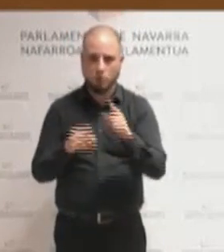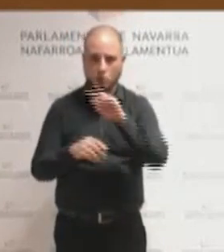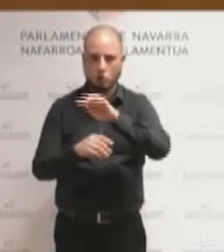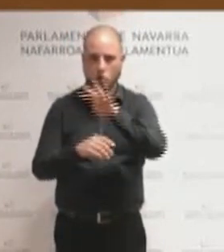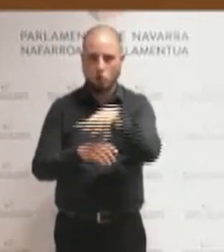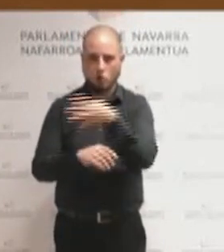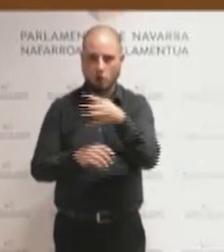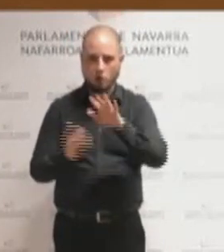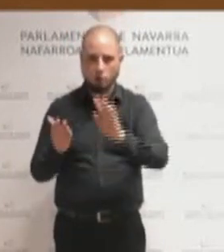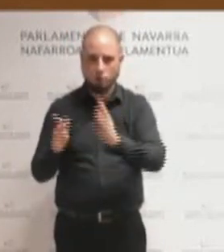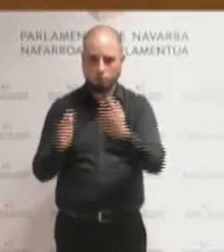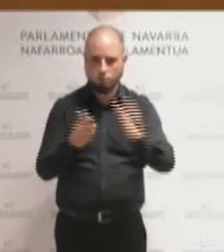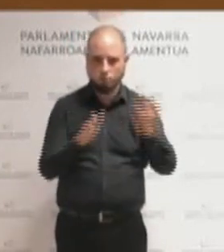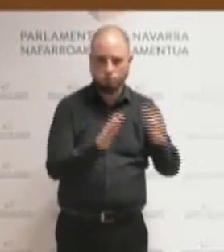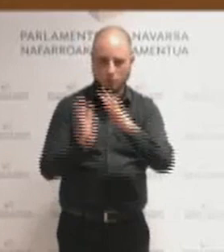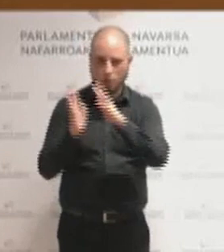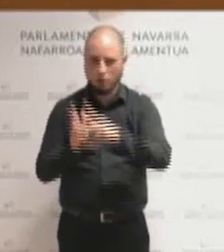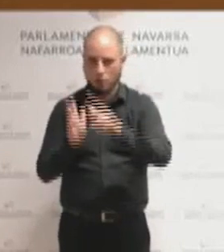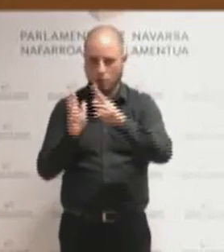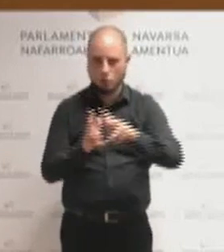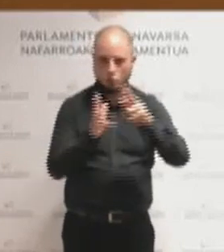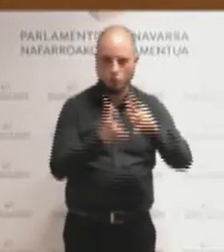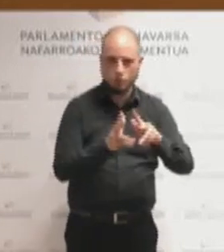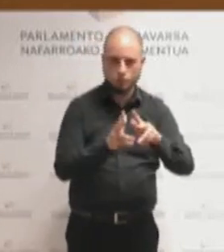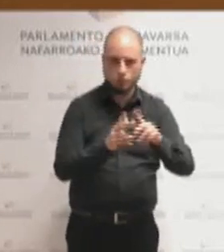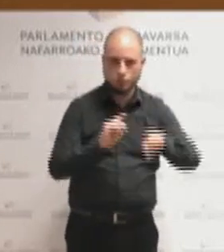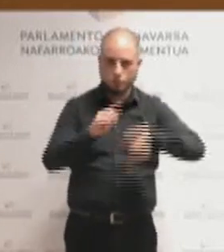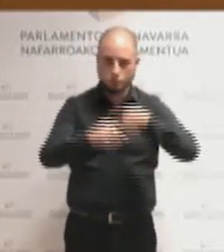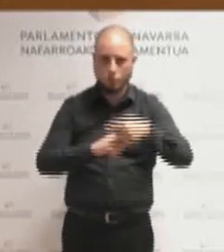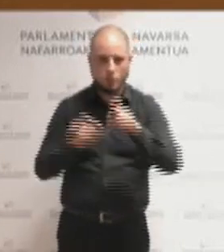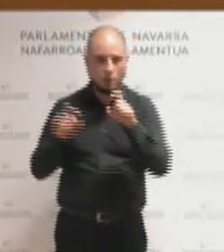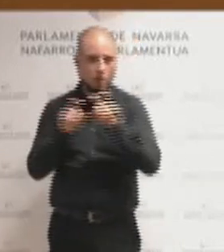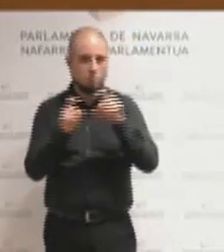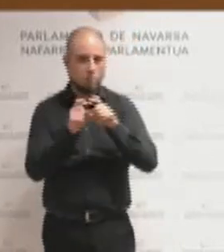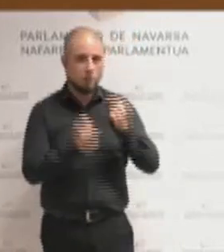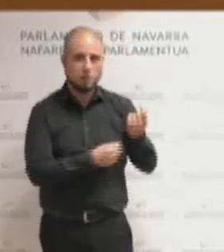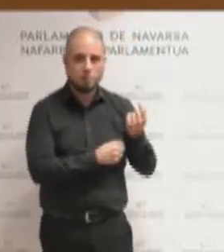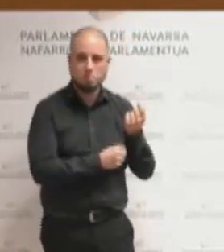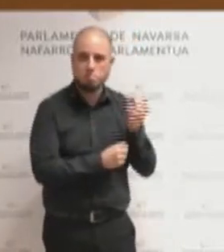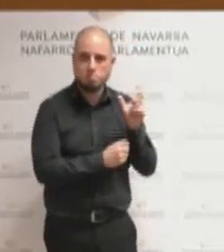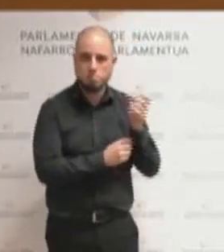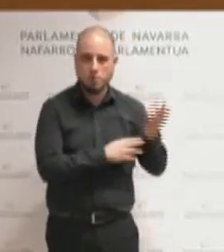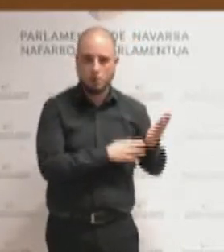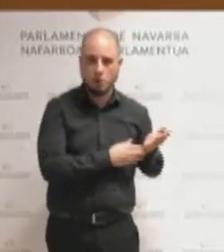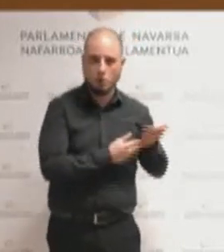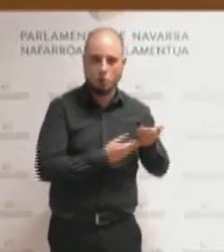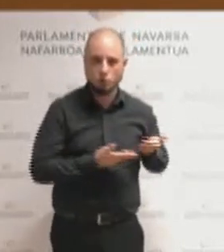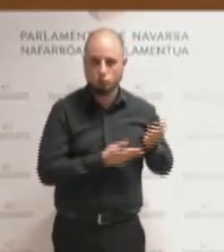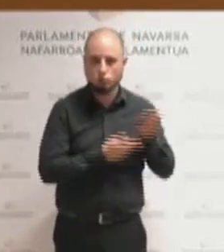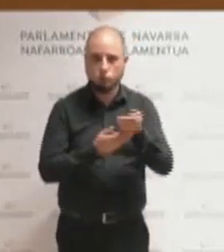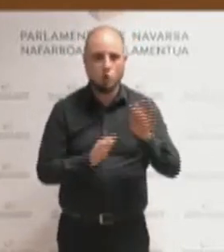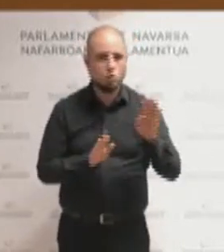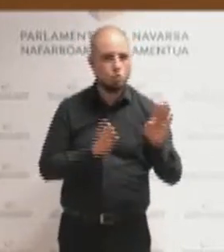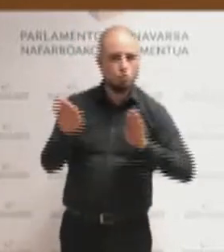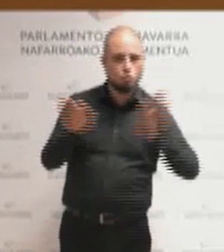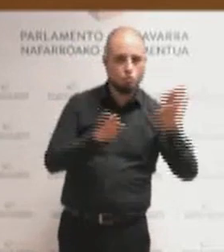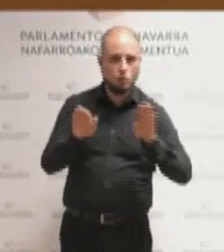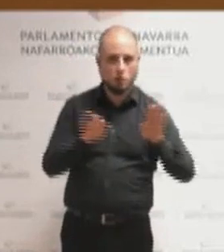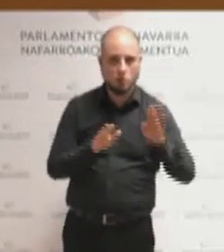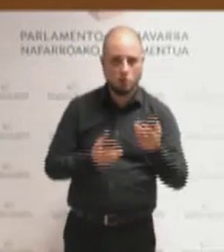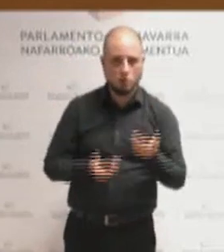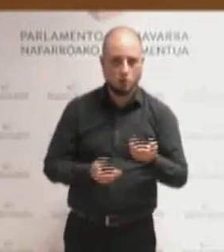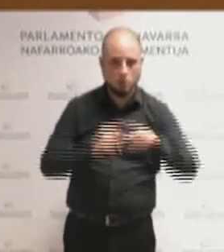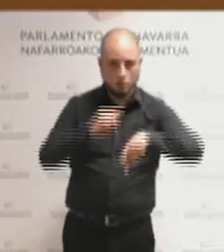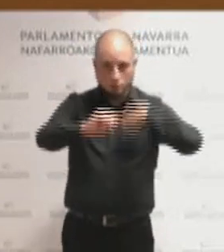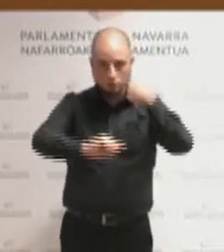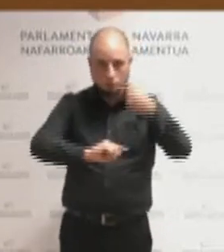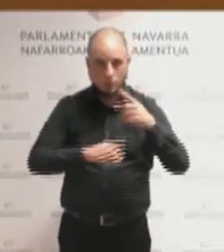Las empresas ofertan sus precios mediante subastas, pero los precios son diferentes según el